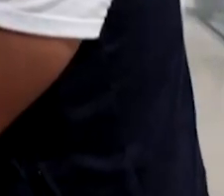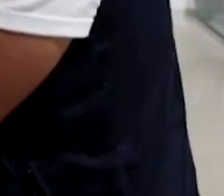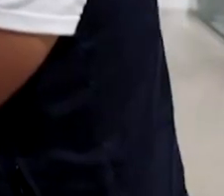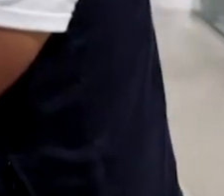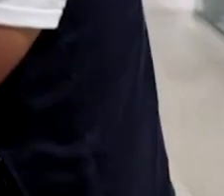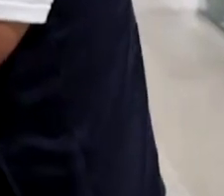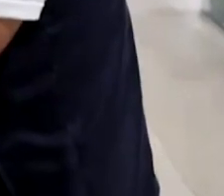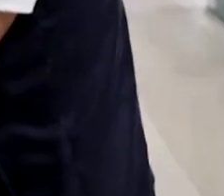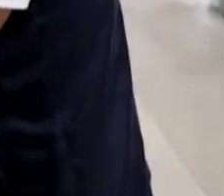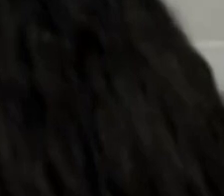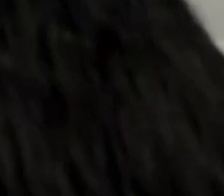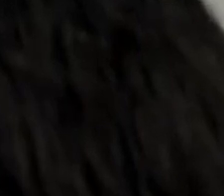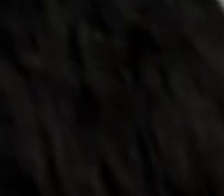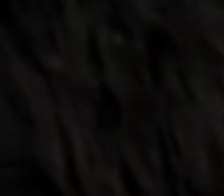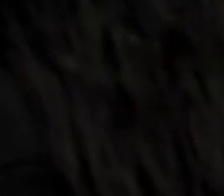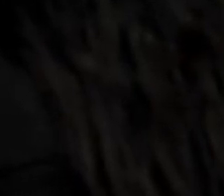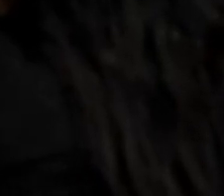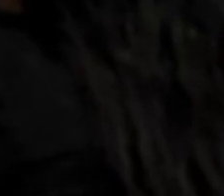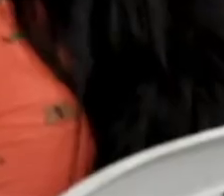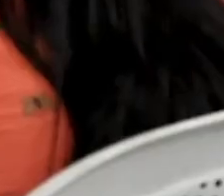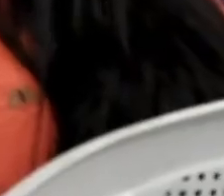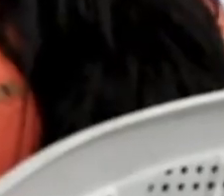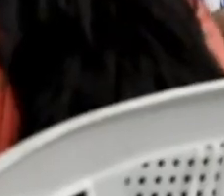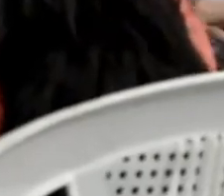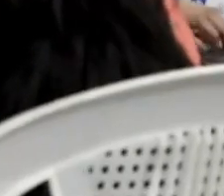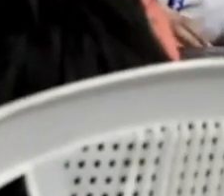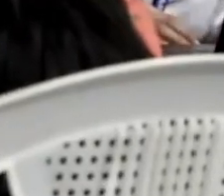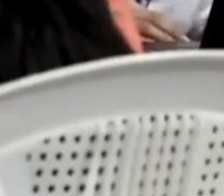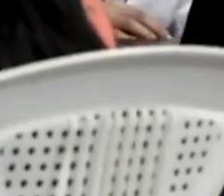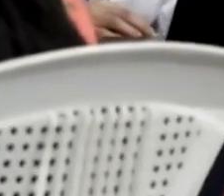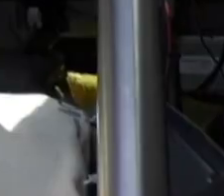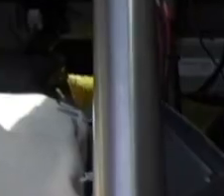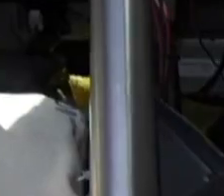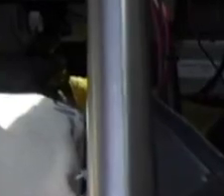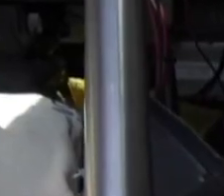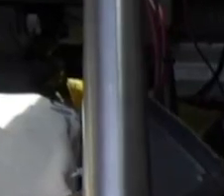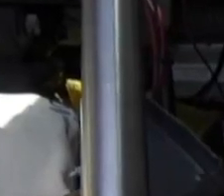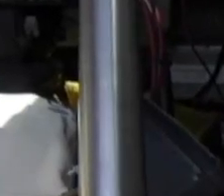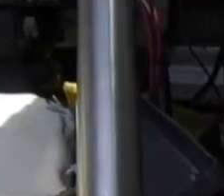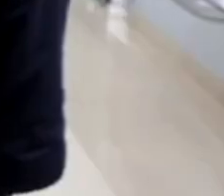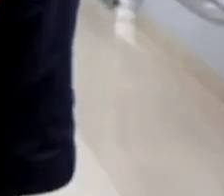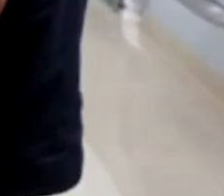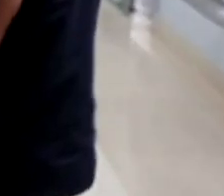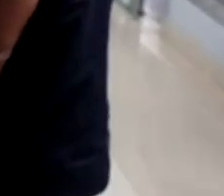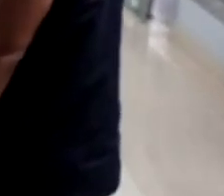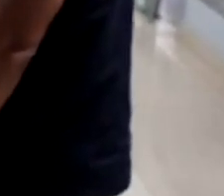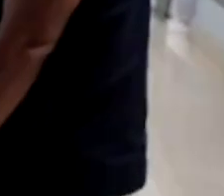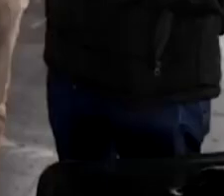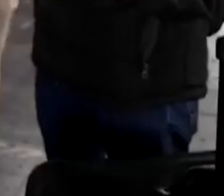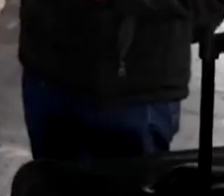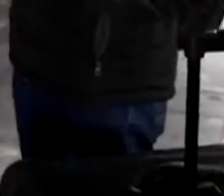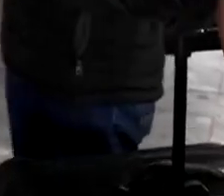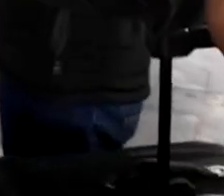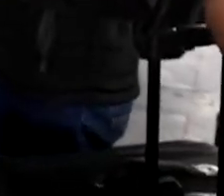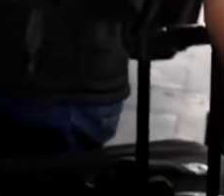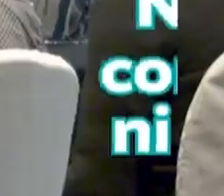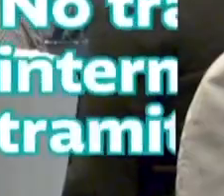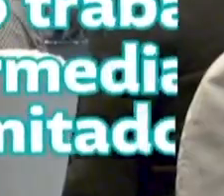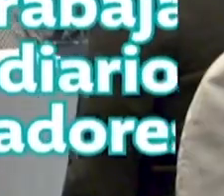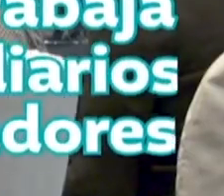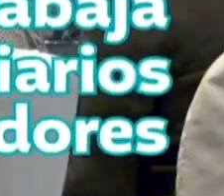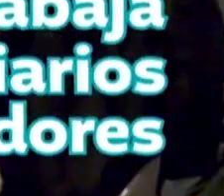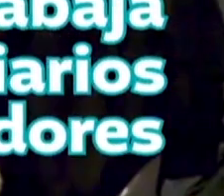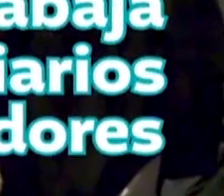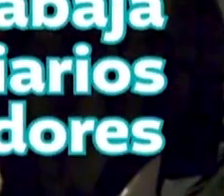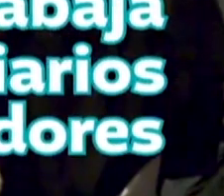laborales en el extranjero a través del programa de trabajo temporal el programa de movilidad laboral es gratuito y personalizado el